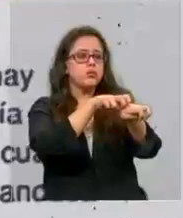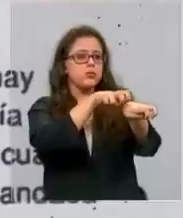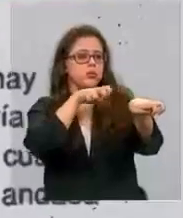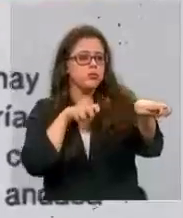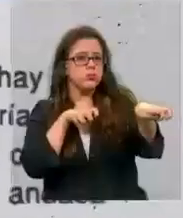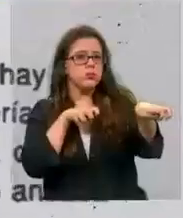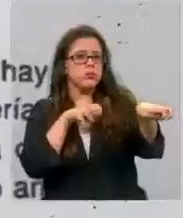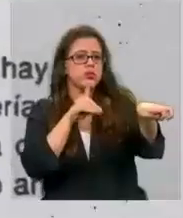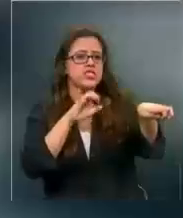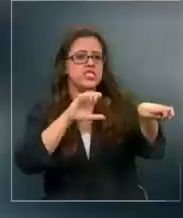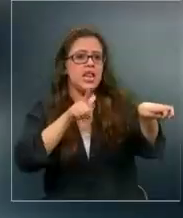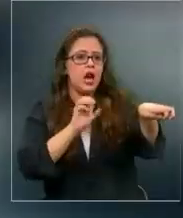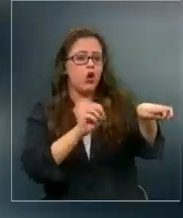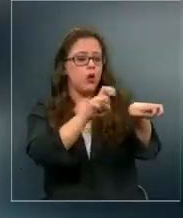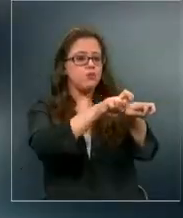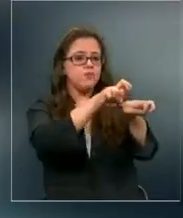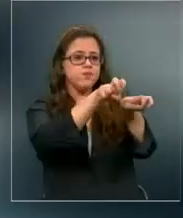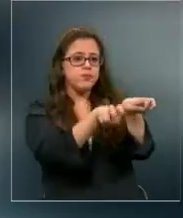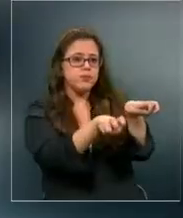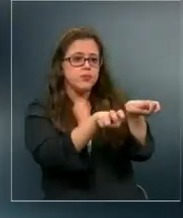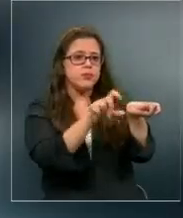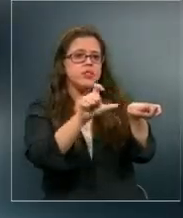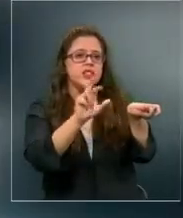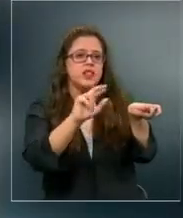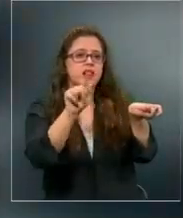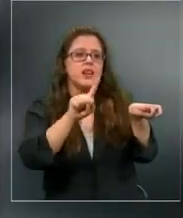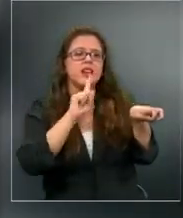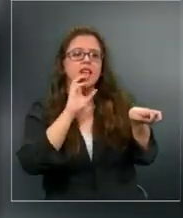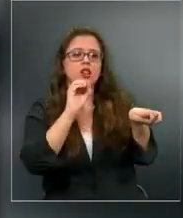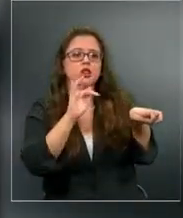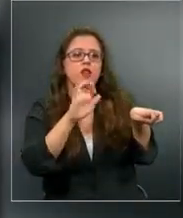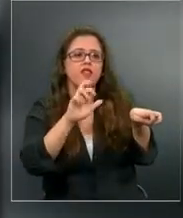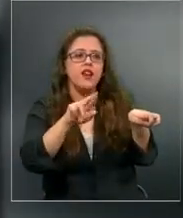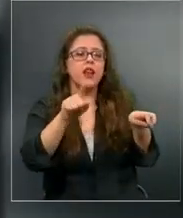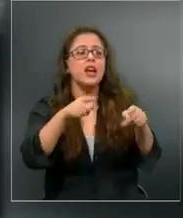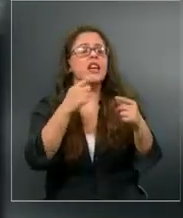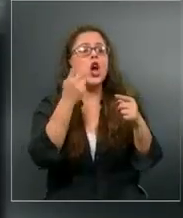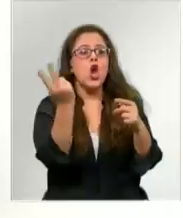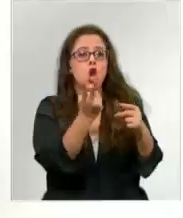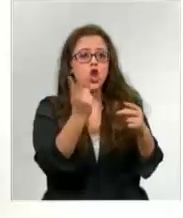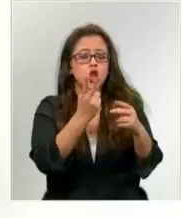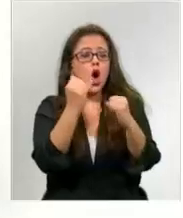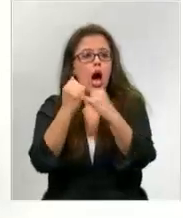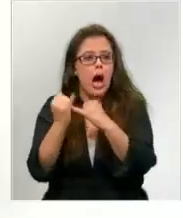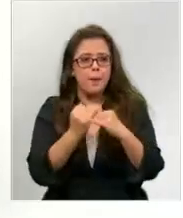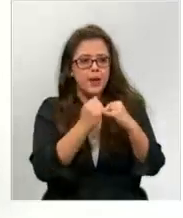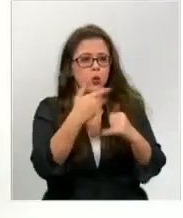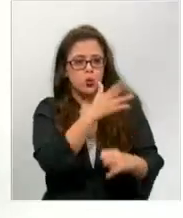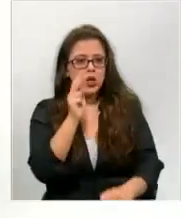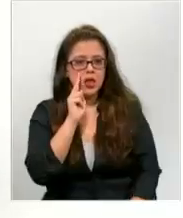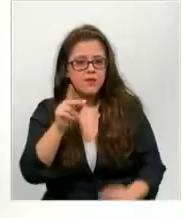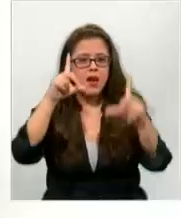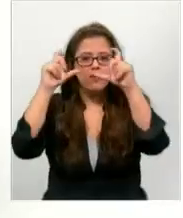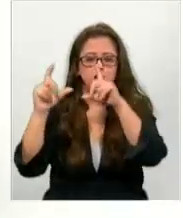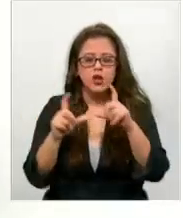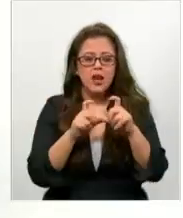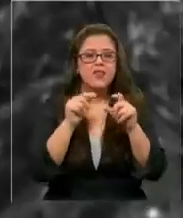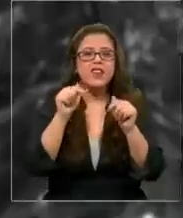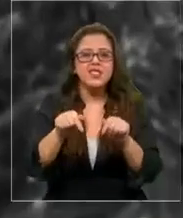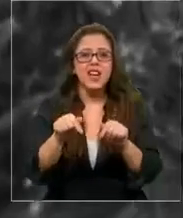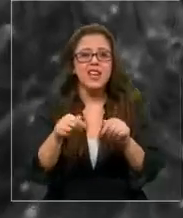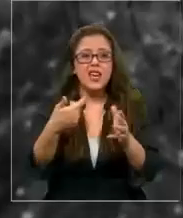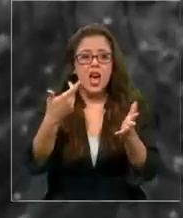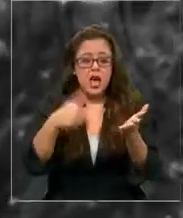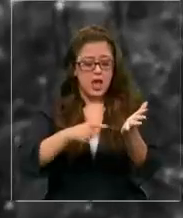copiloto, el Christopher. El autor del homicidio se refería a sus amigos, Diego Salvo Cereceda y a Christopher Morel Vázquez, cuya